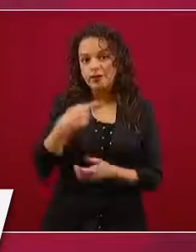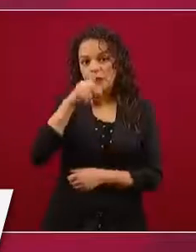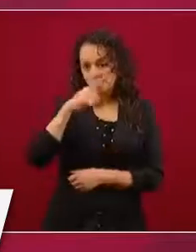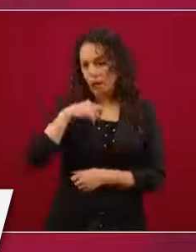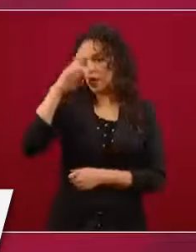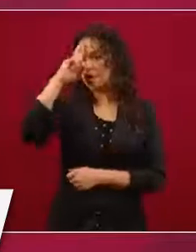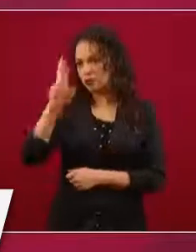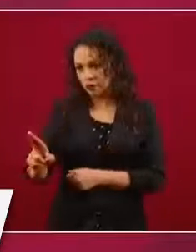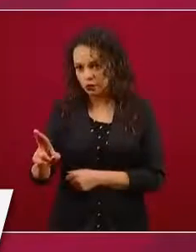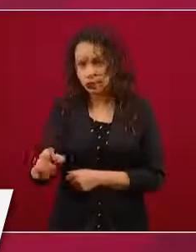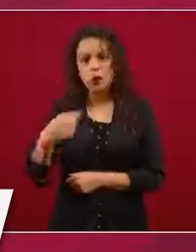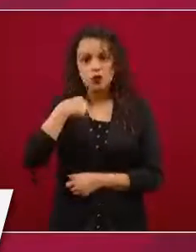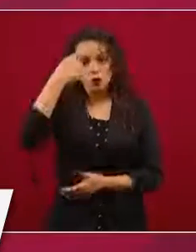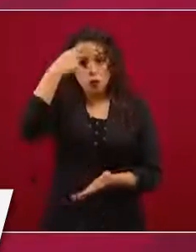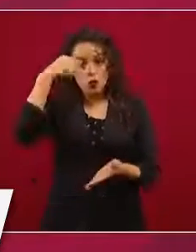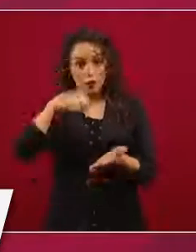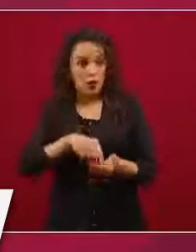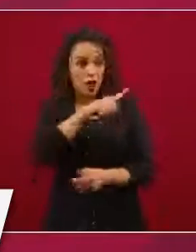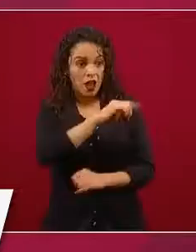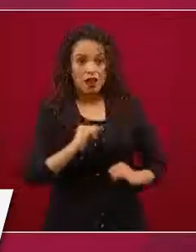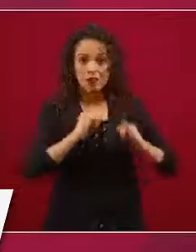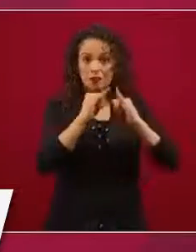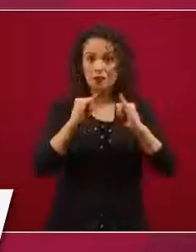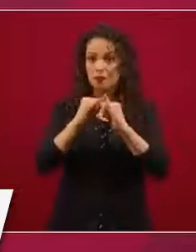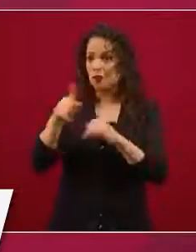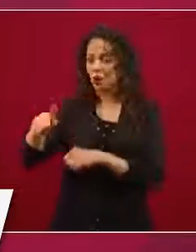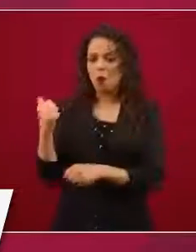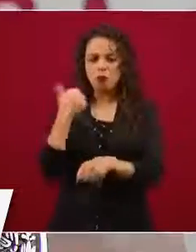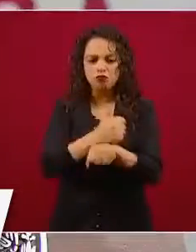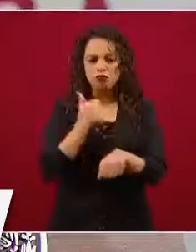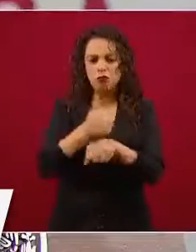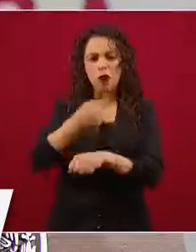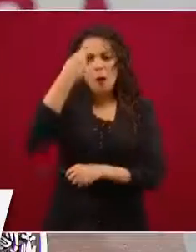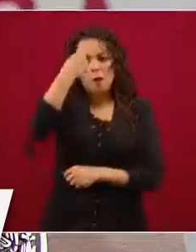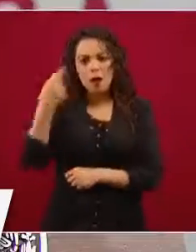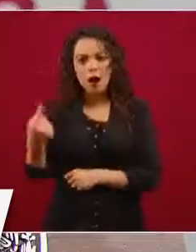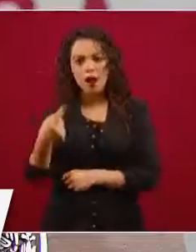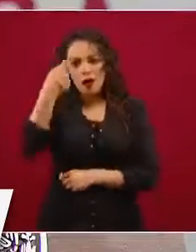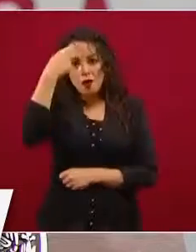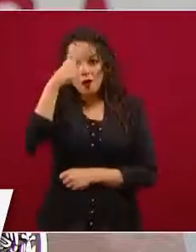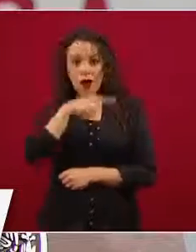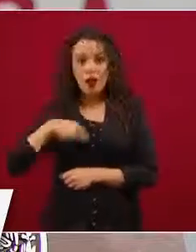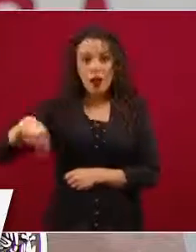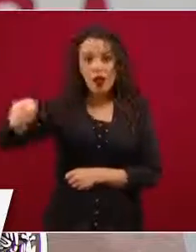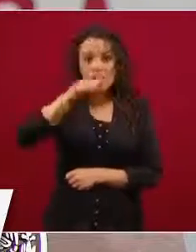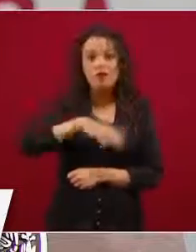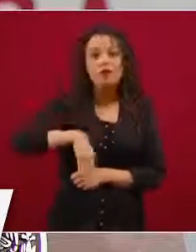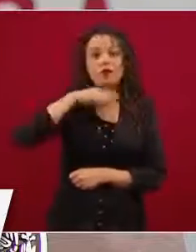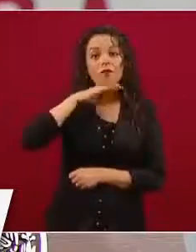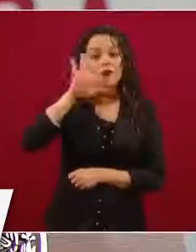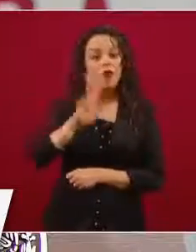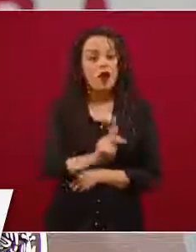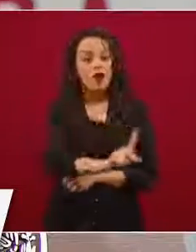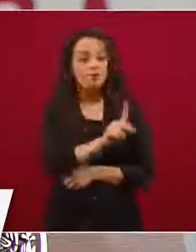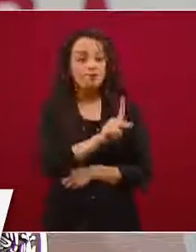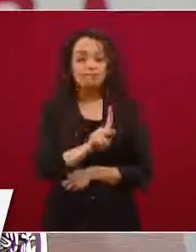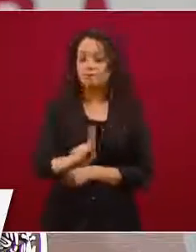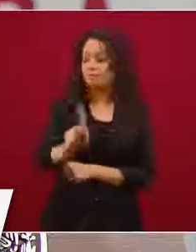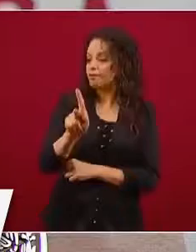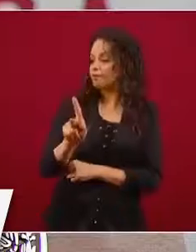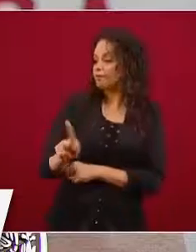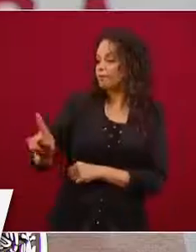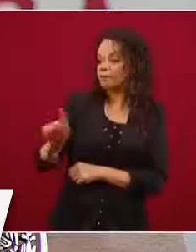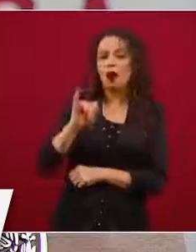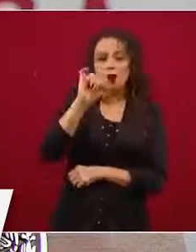parapeto, para simular que se iba a combatir la